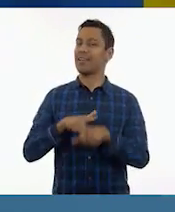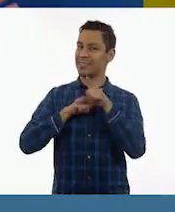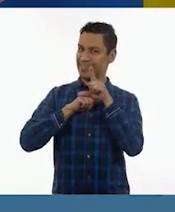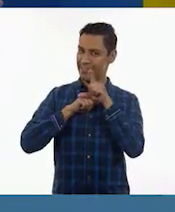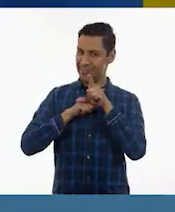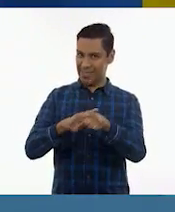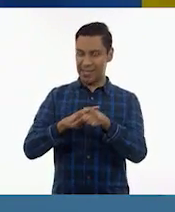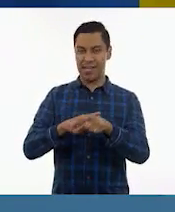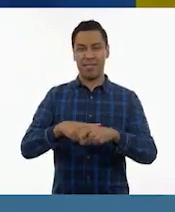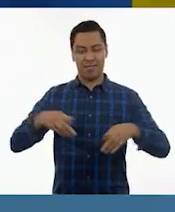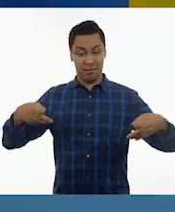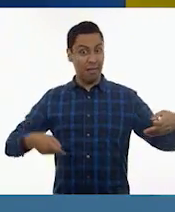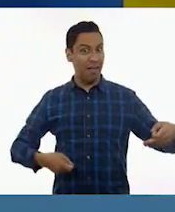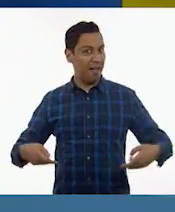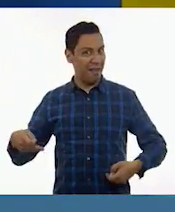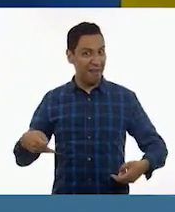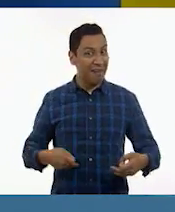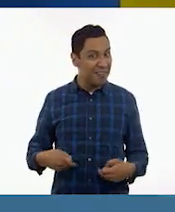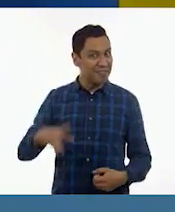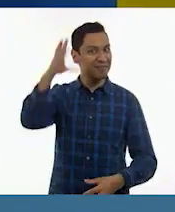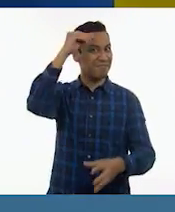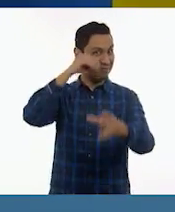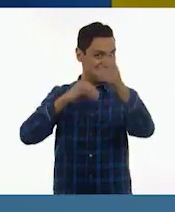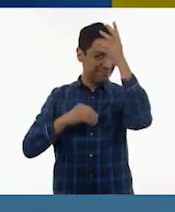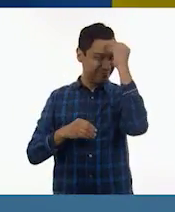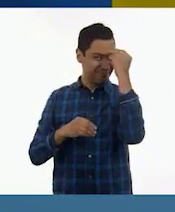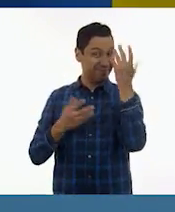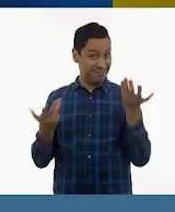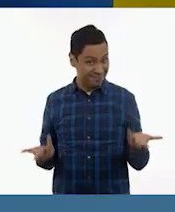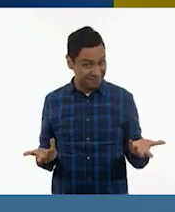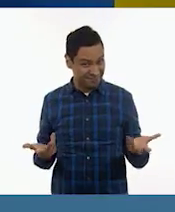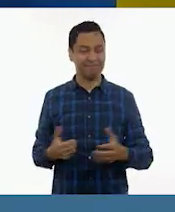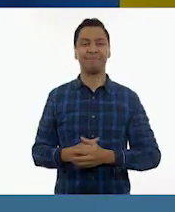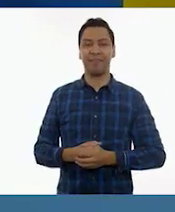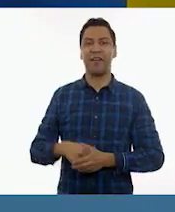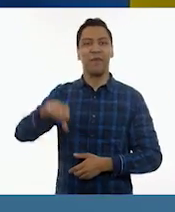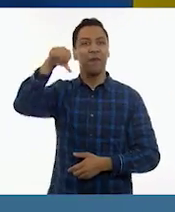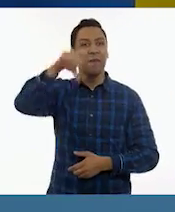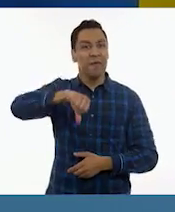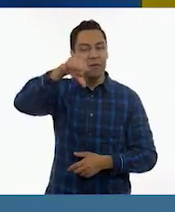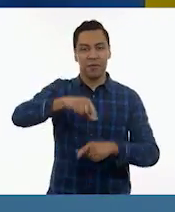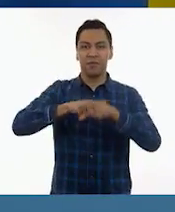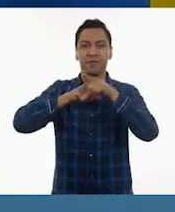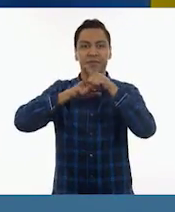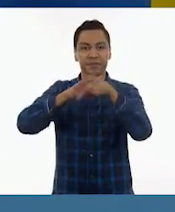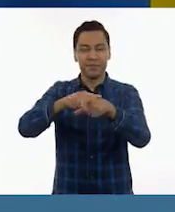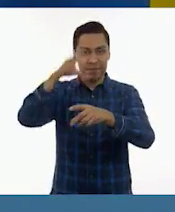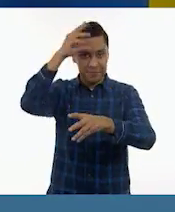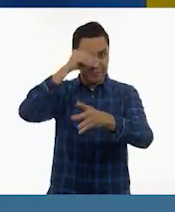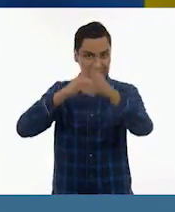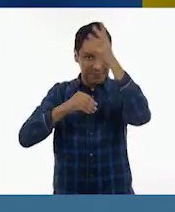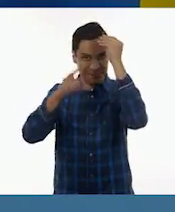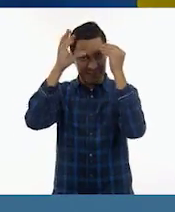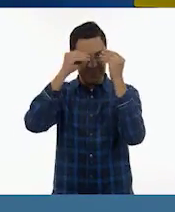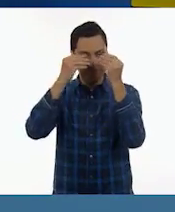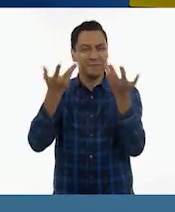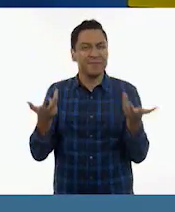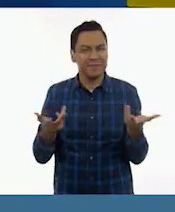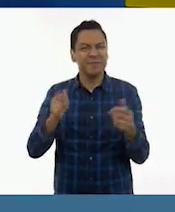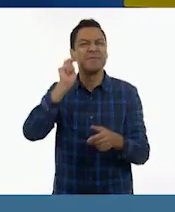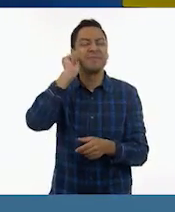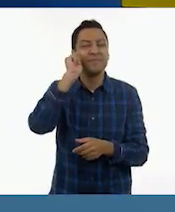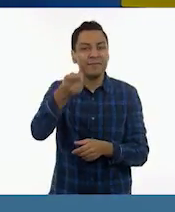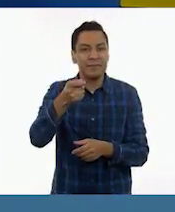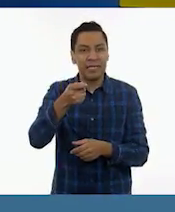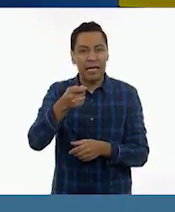en materia teatral, ¿te parece? Perfecto. Ah, muy bien María. Pues el día de hoy vamos a seguir con nuestro aprendizaje esperado que tiene que ver